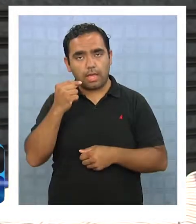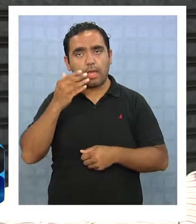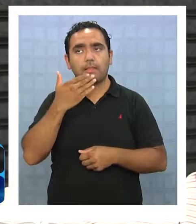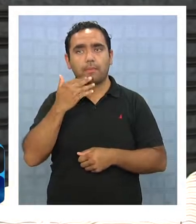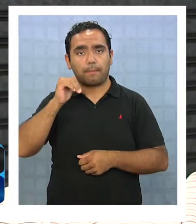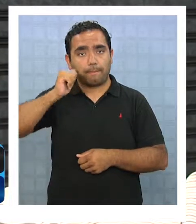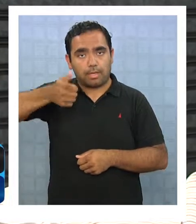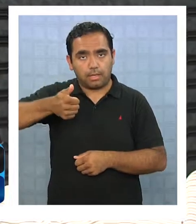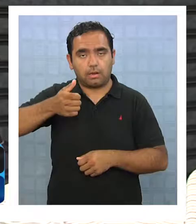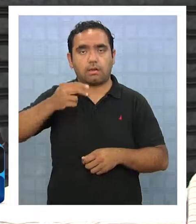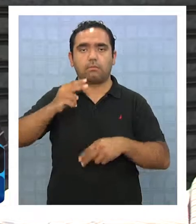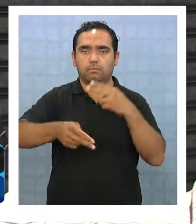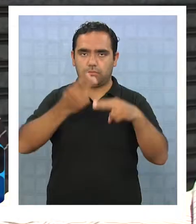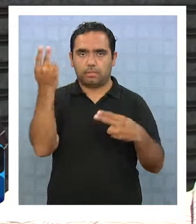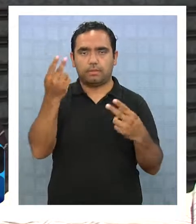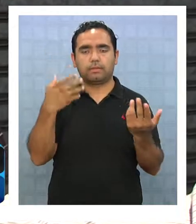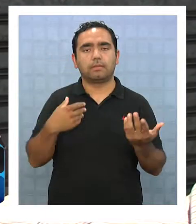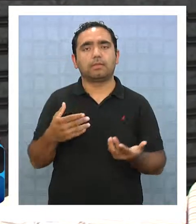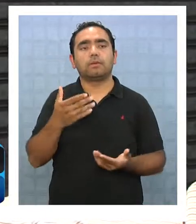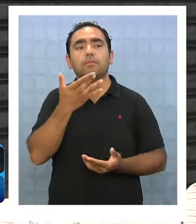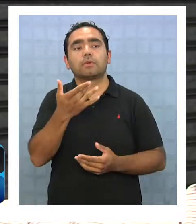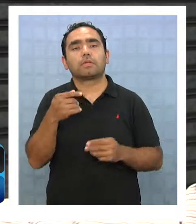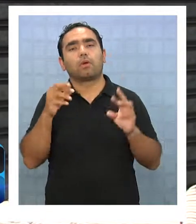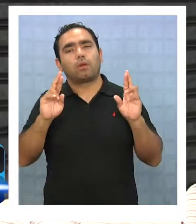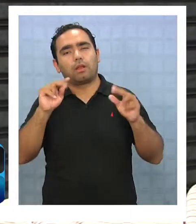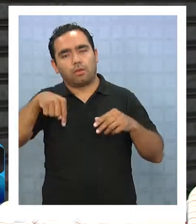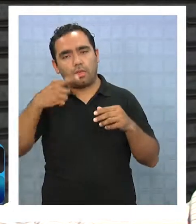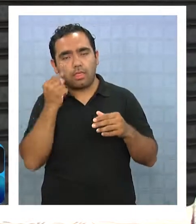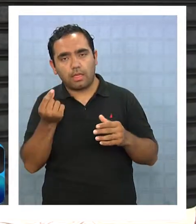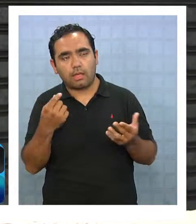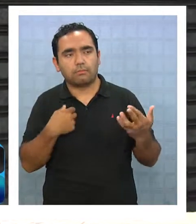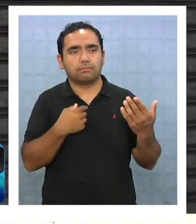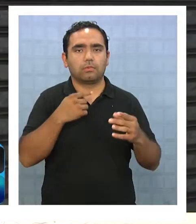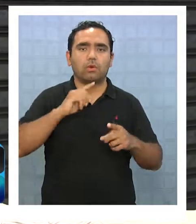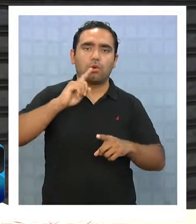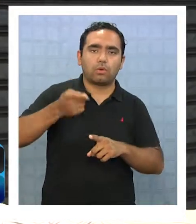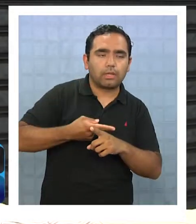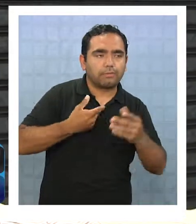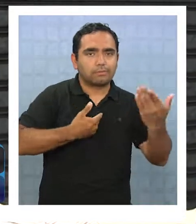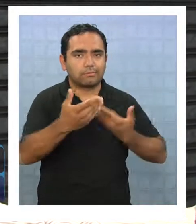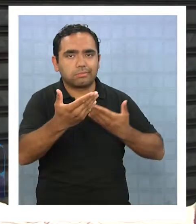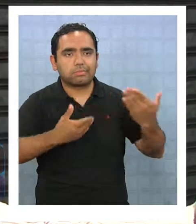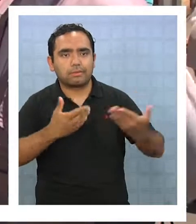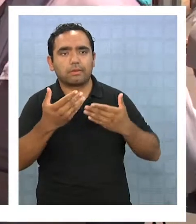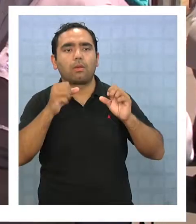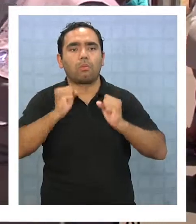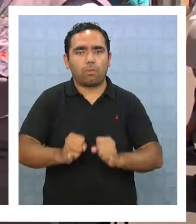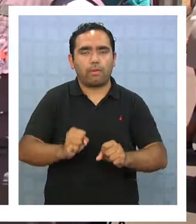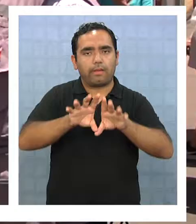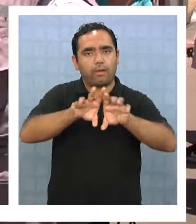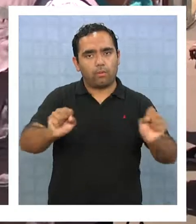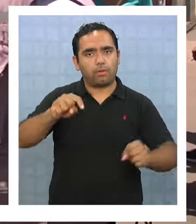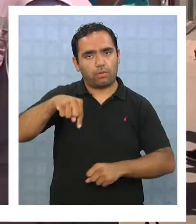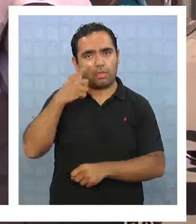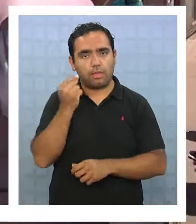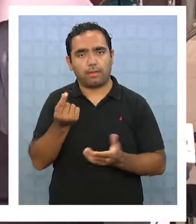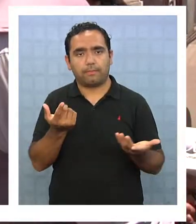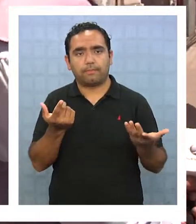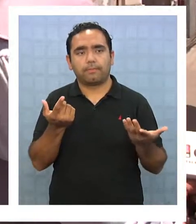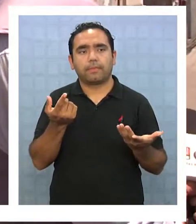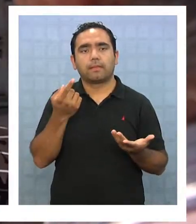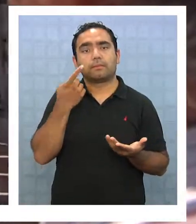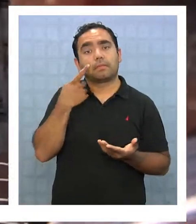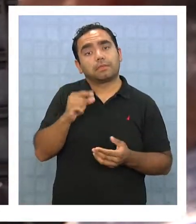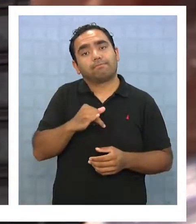Estamos también en espera, digamos, de que hoy ojalá se reanuden las conversaciones en Santiago para ver si es también se puede llegar a un acuerdo el día de hoy. Pero